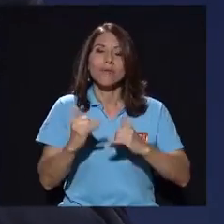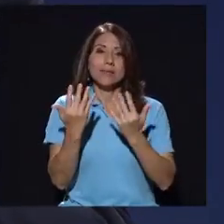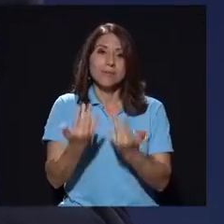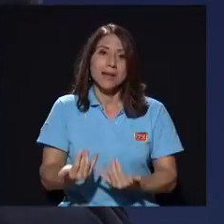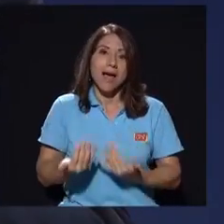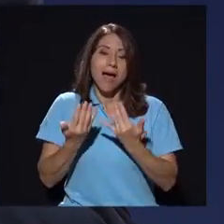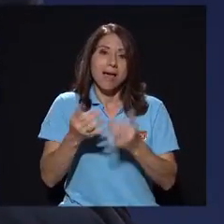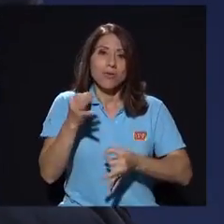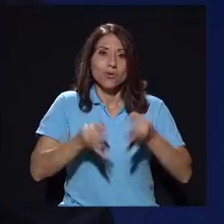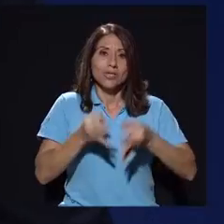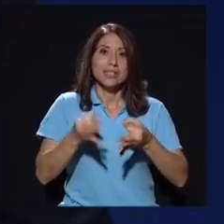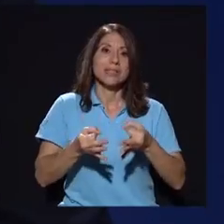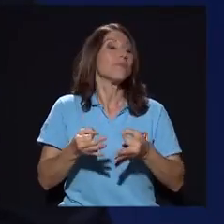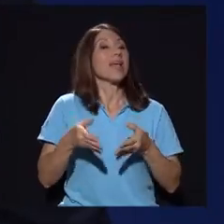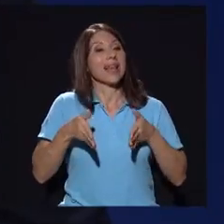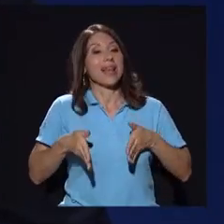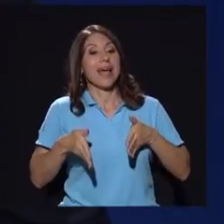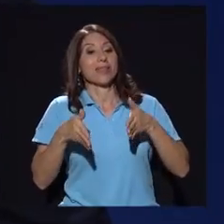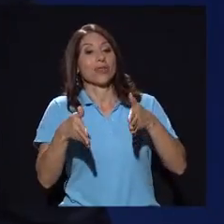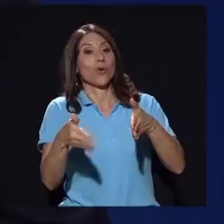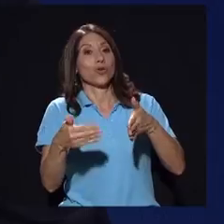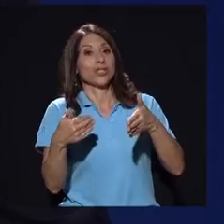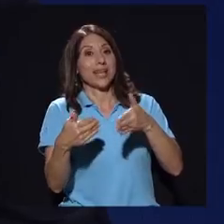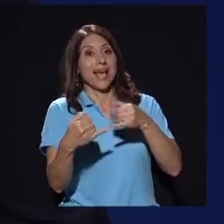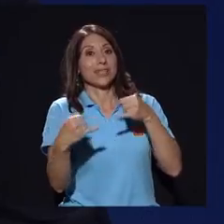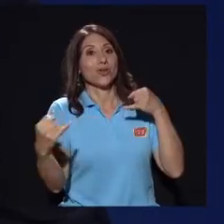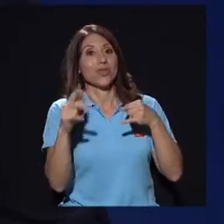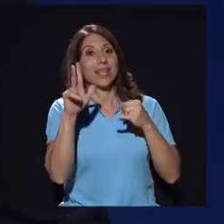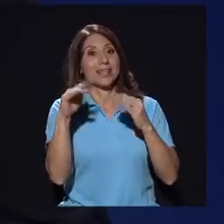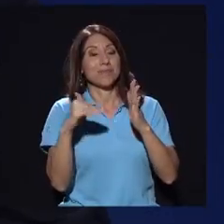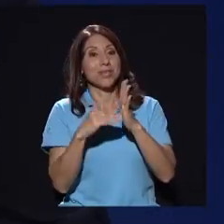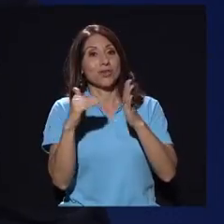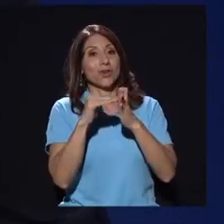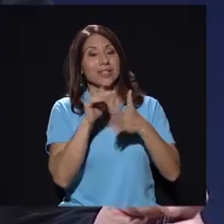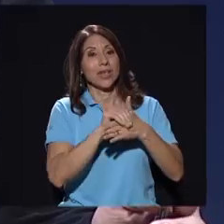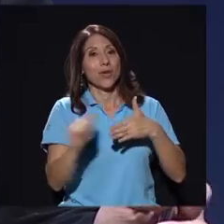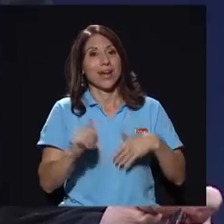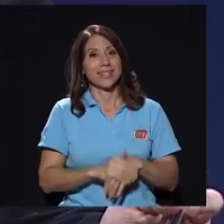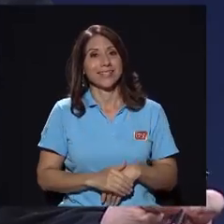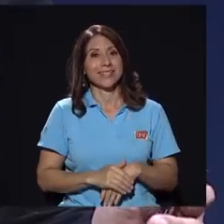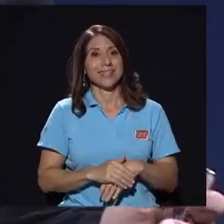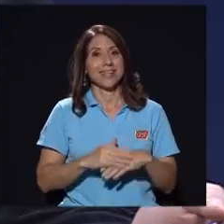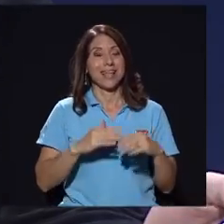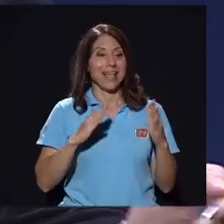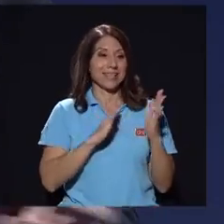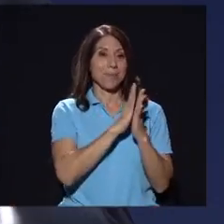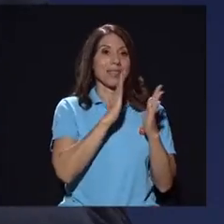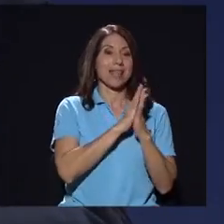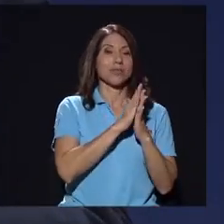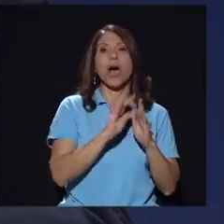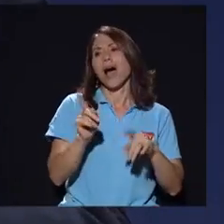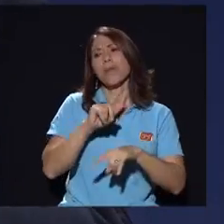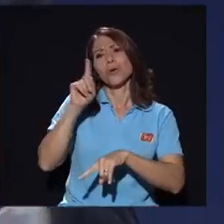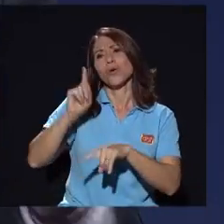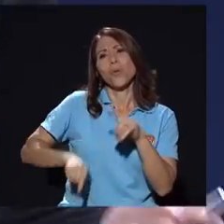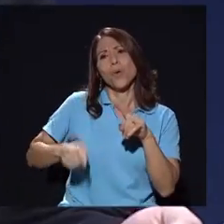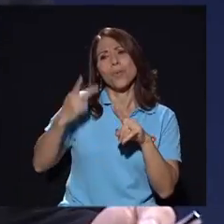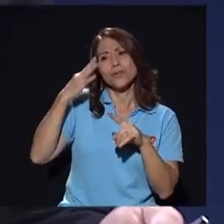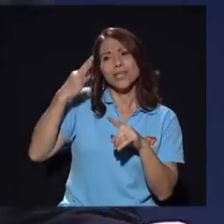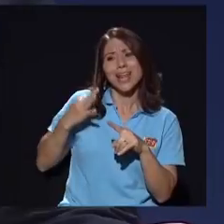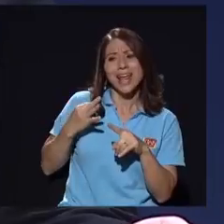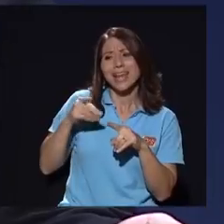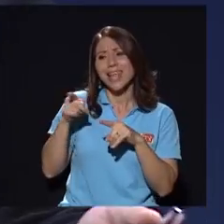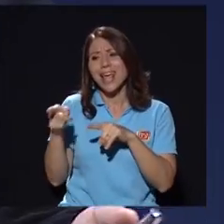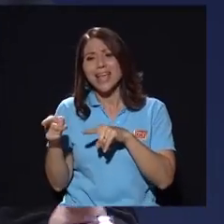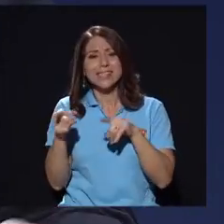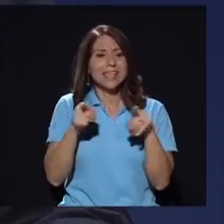se haga justicia en muchos de esos procesos la trocha son 3 millones de dólares lo entiendo no podemos minimizar 80 y resto contra